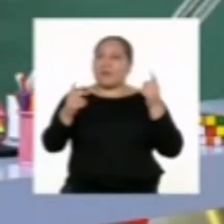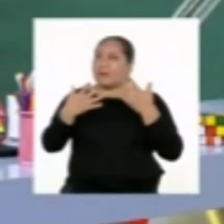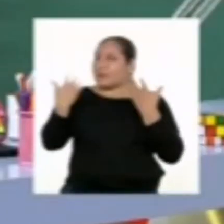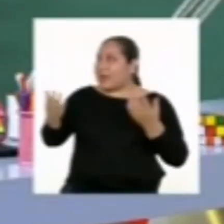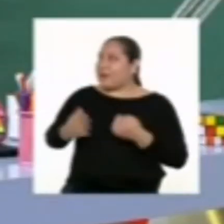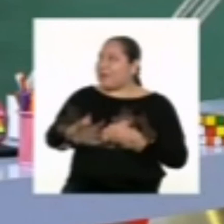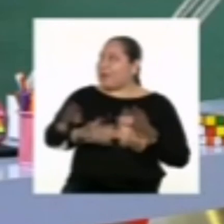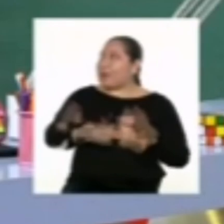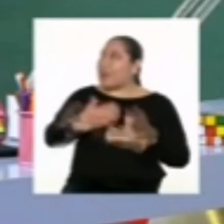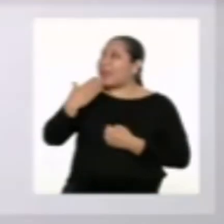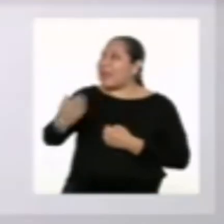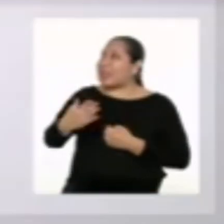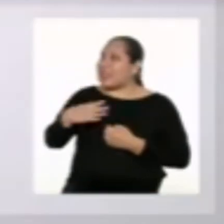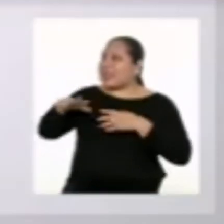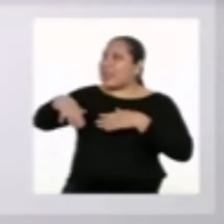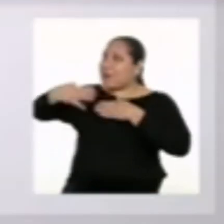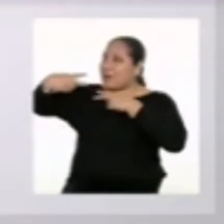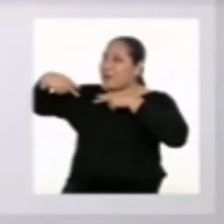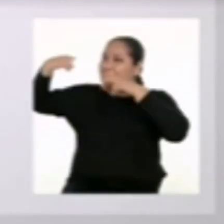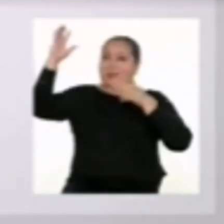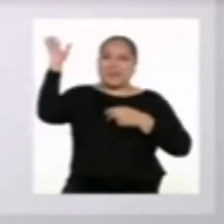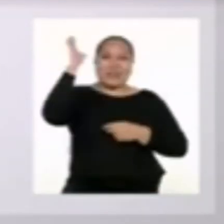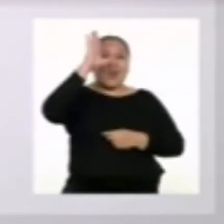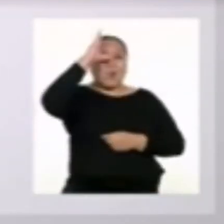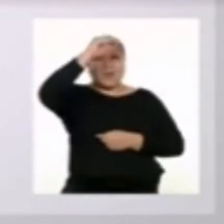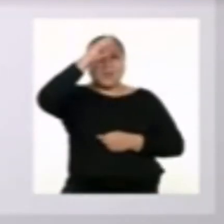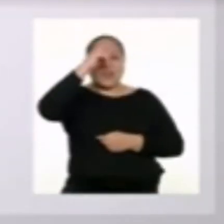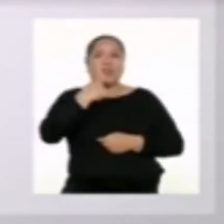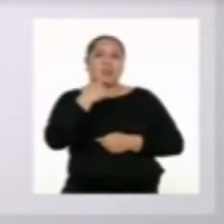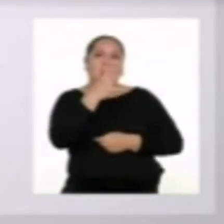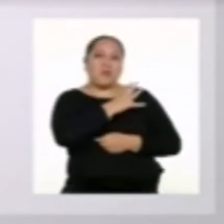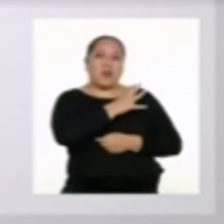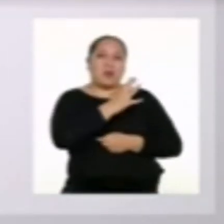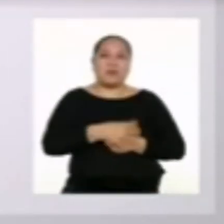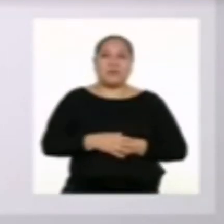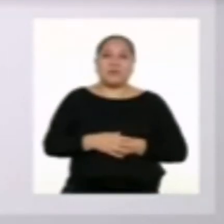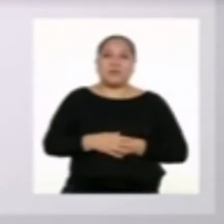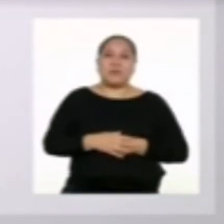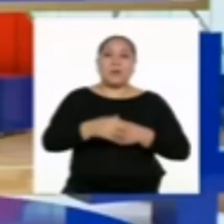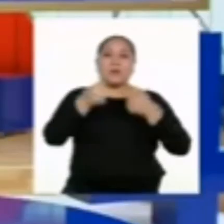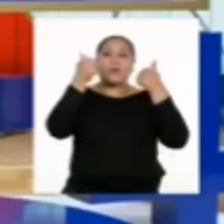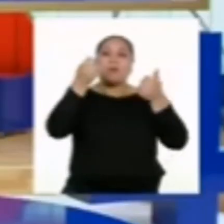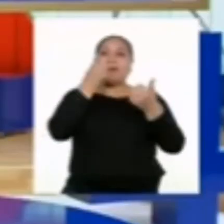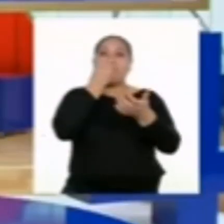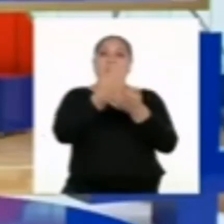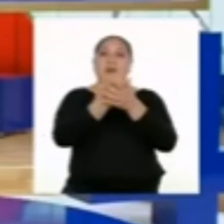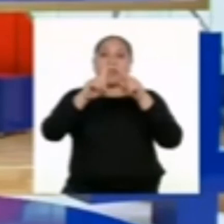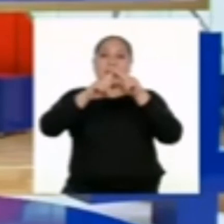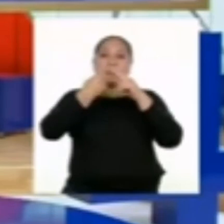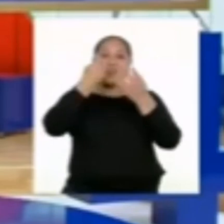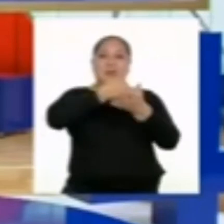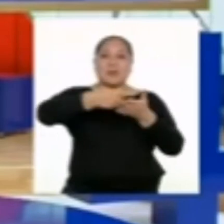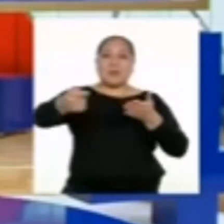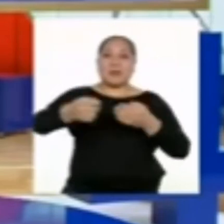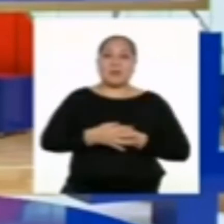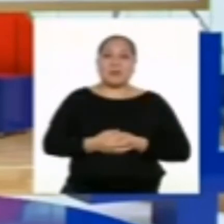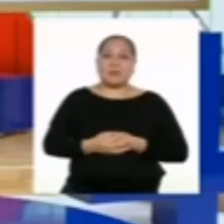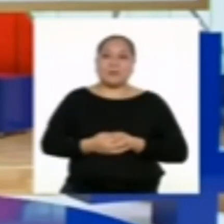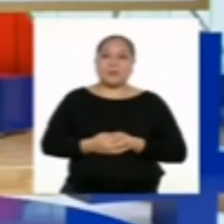gracias y nos vemos pronto. Adiós, chicas y chicos de cuarto de secundaria. Que tengan un buen inicio de semana.